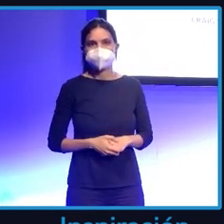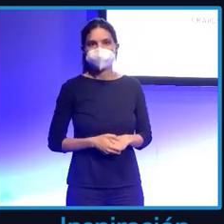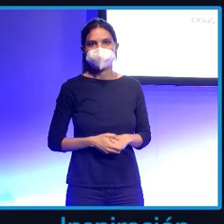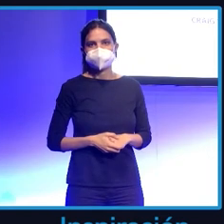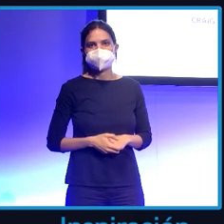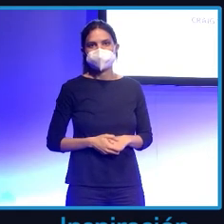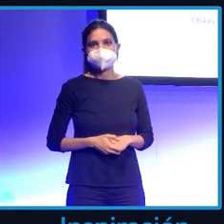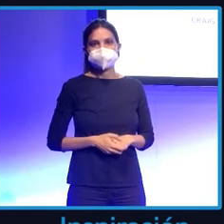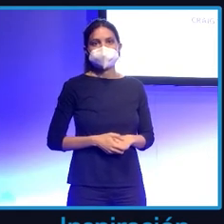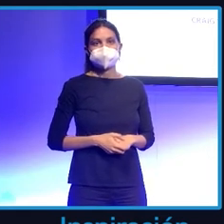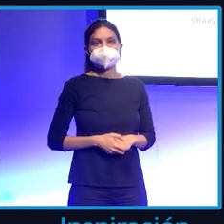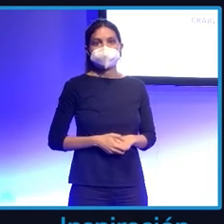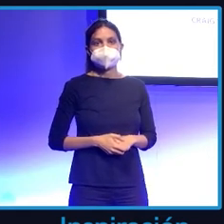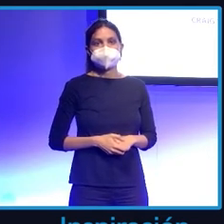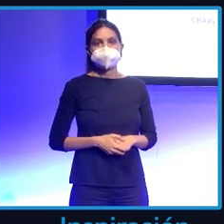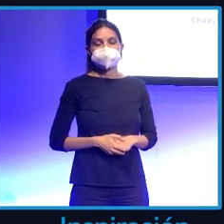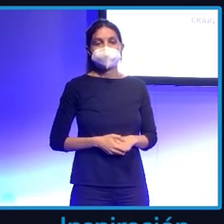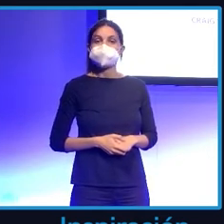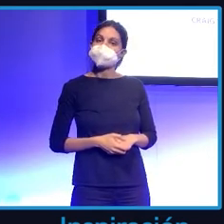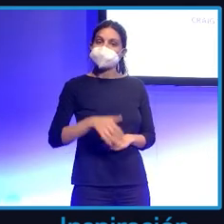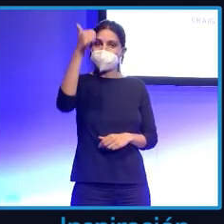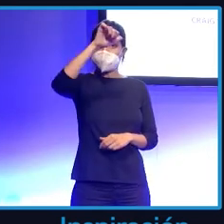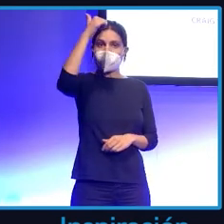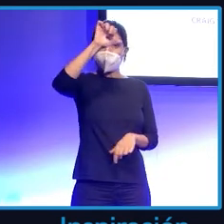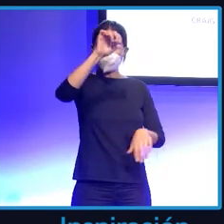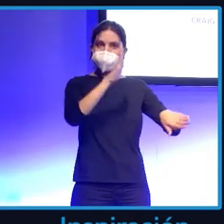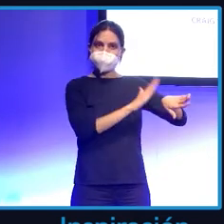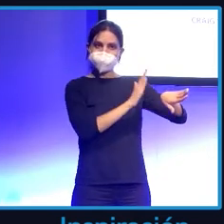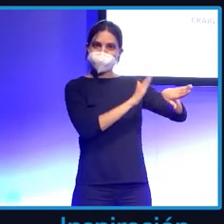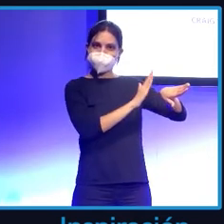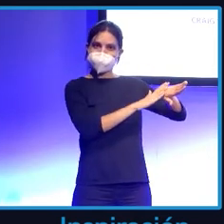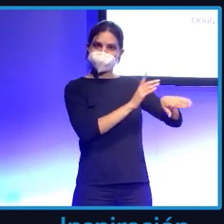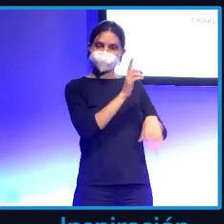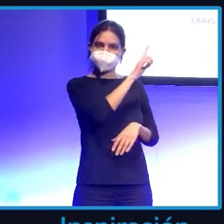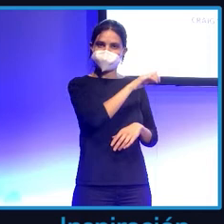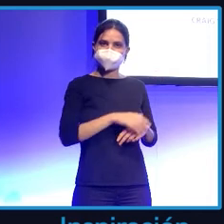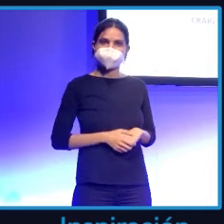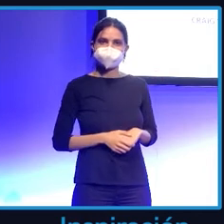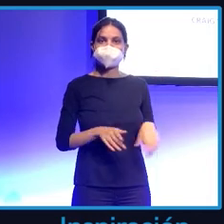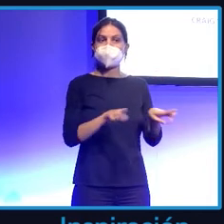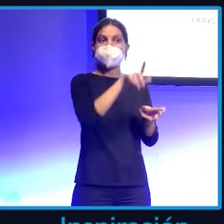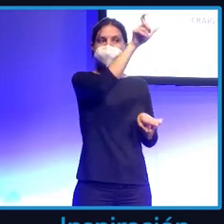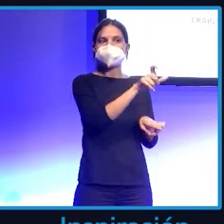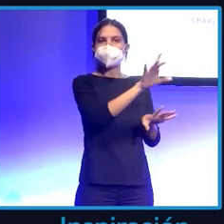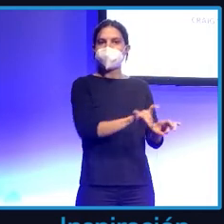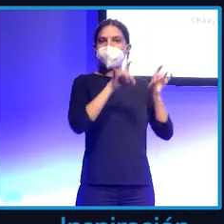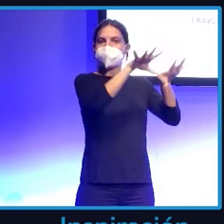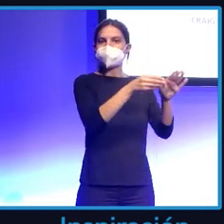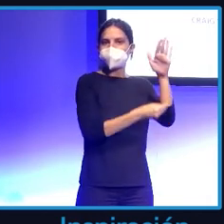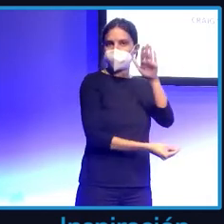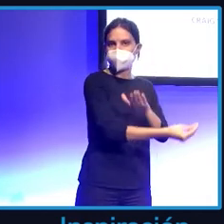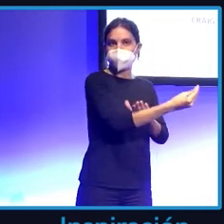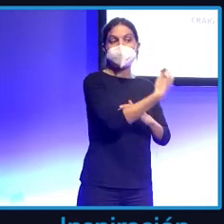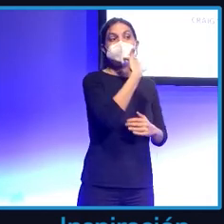El señor de vuestra izquierda, Craig, es un austroleano que él